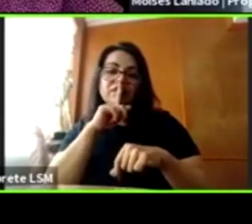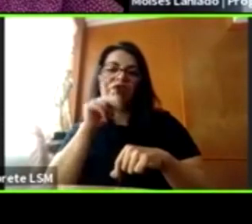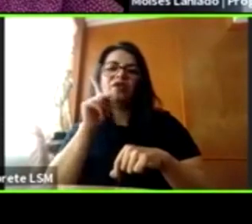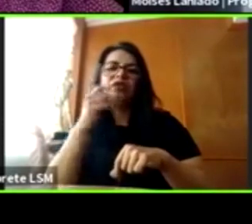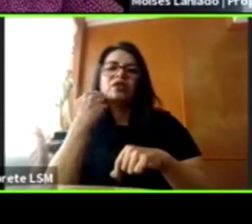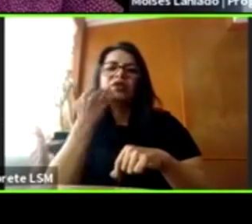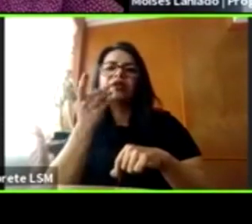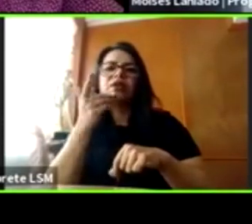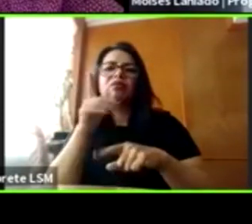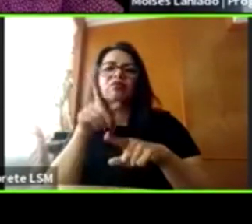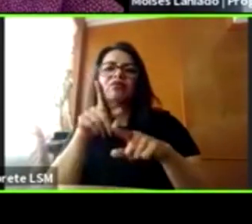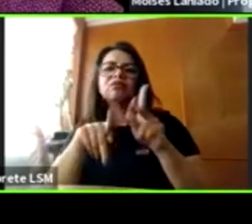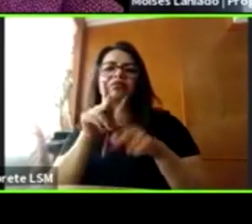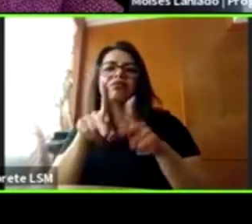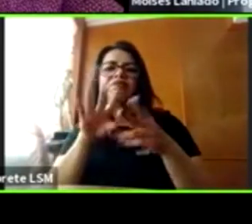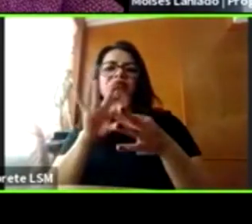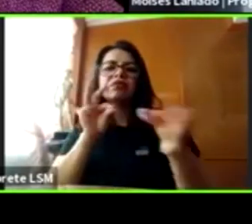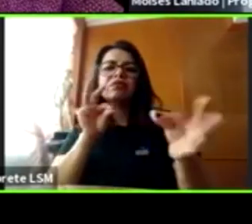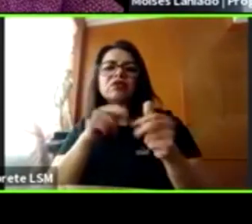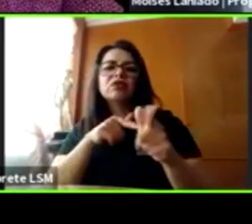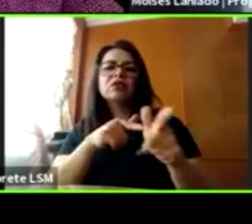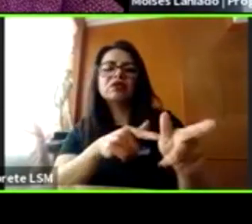Daniela, sobre esta